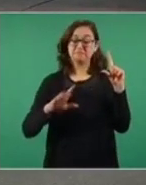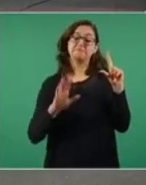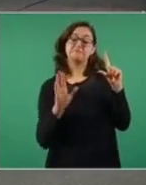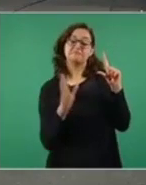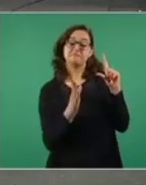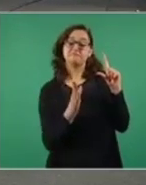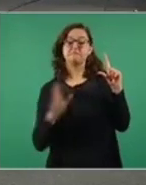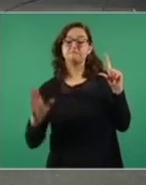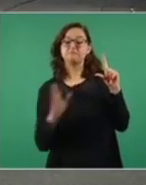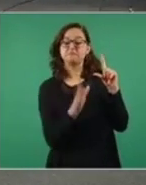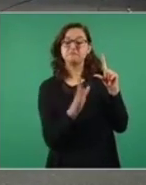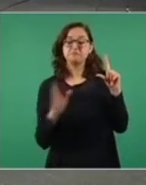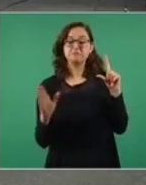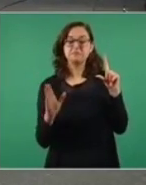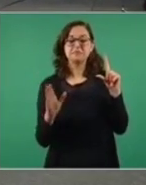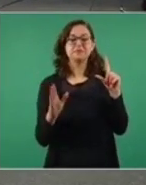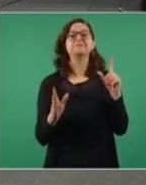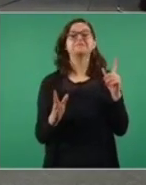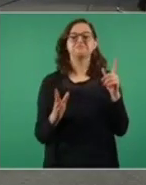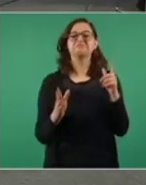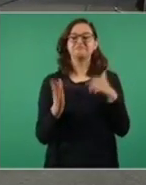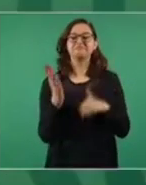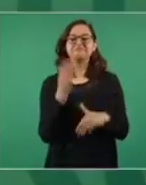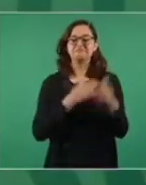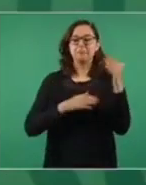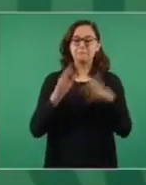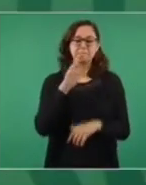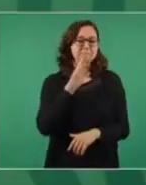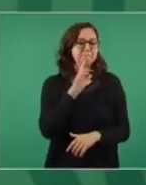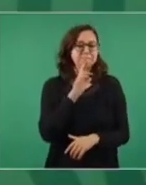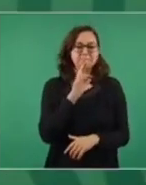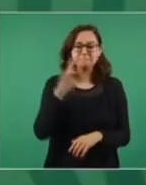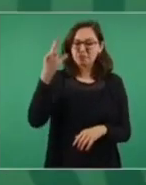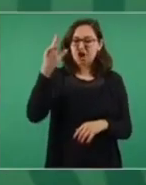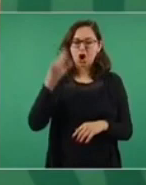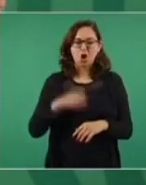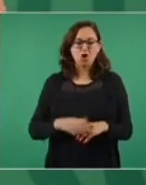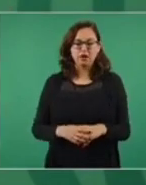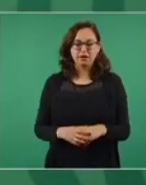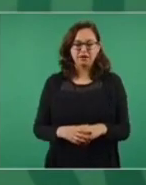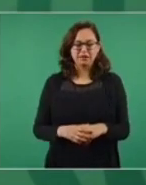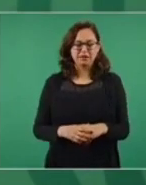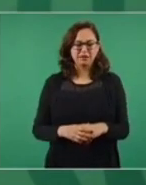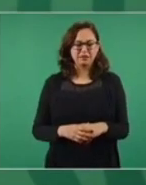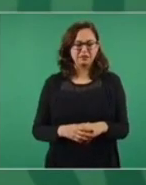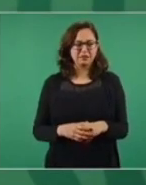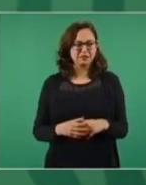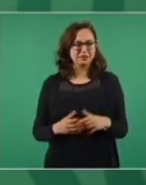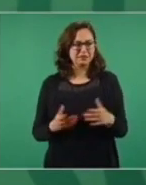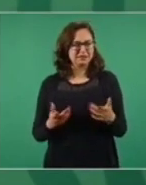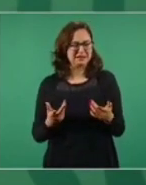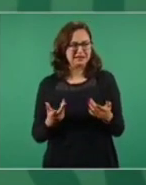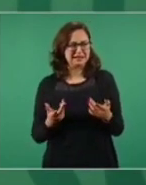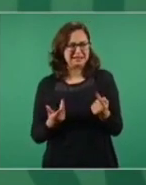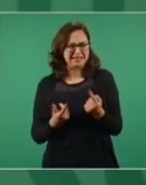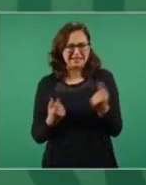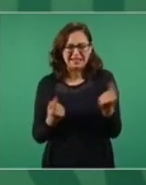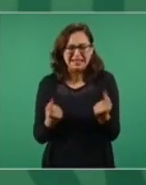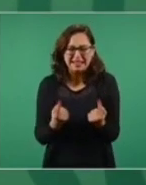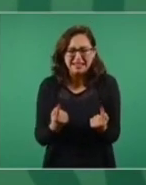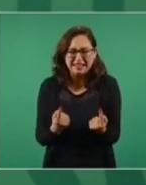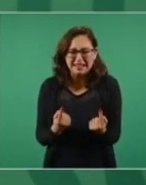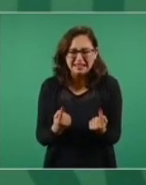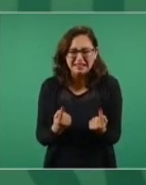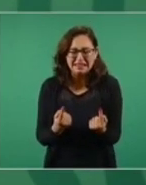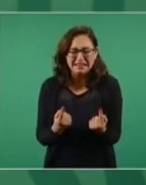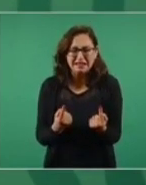ya había puesto eso. Nada más que estoy seguro que muchos no lo sabían